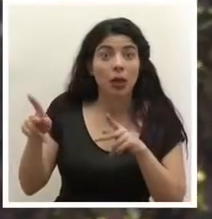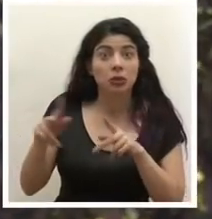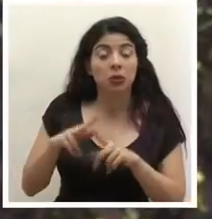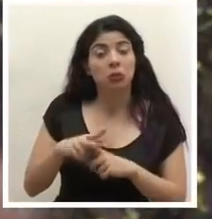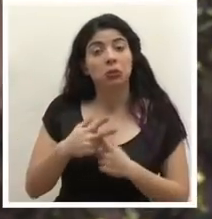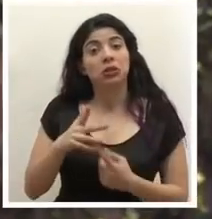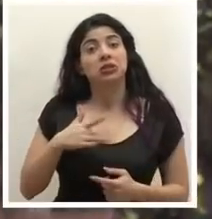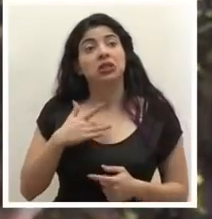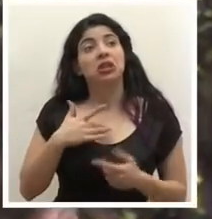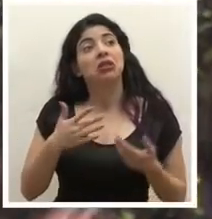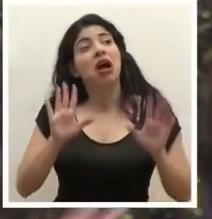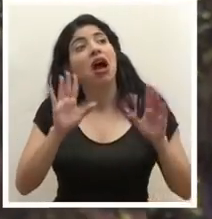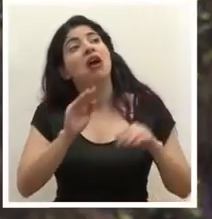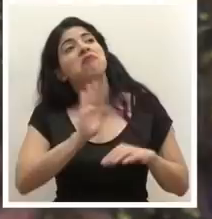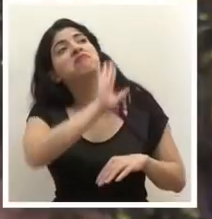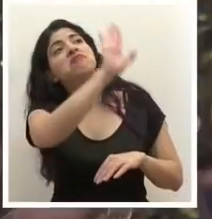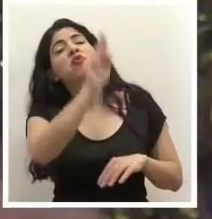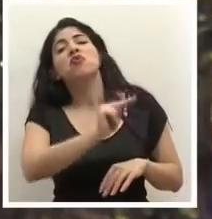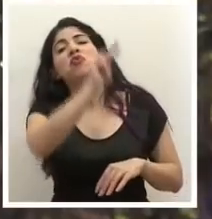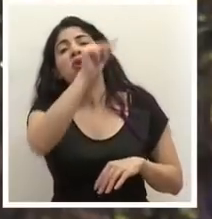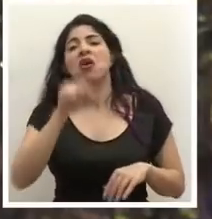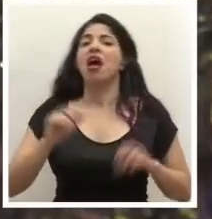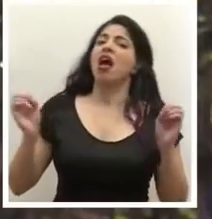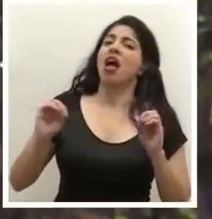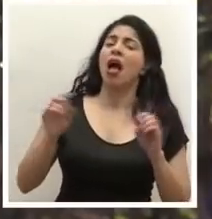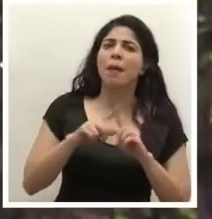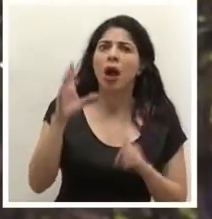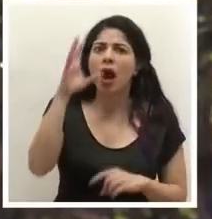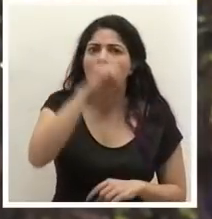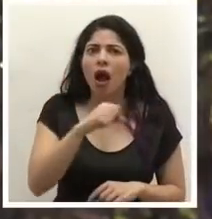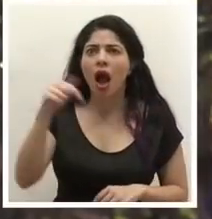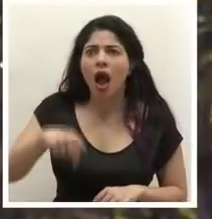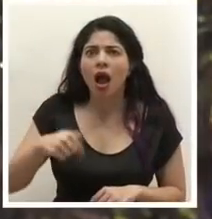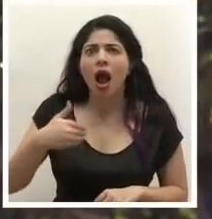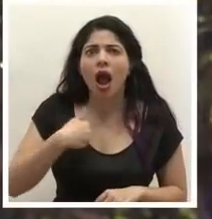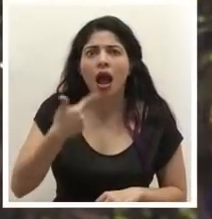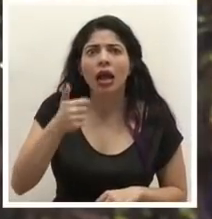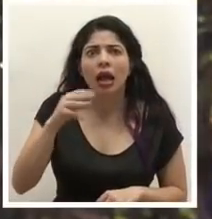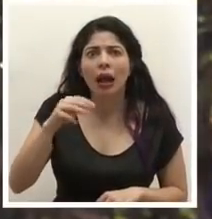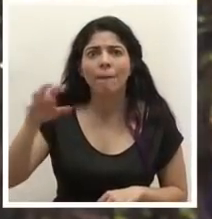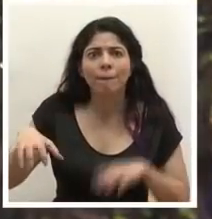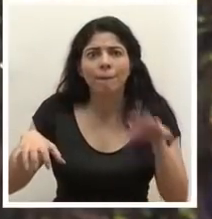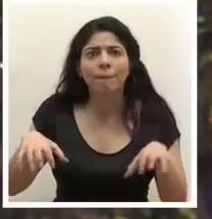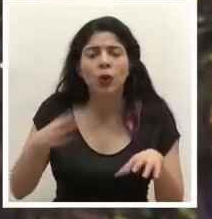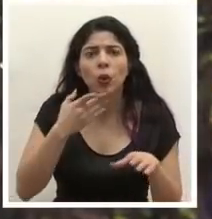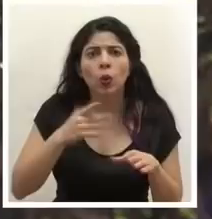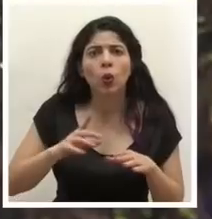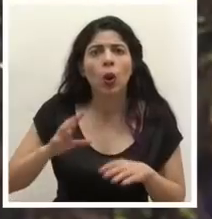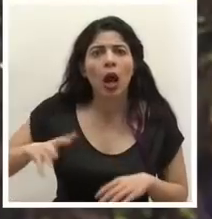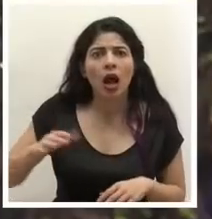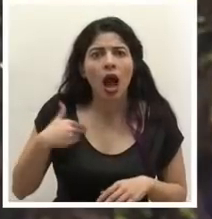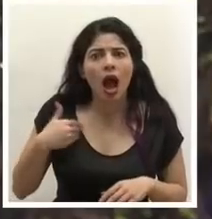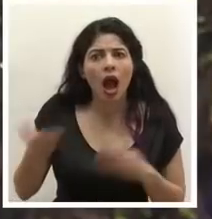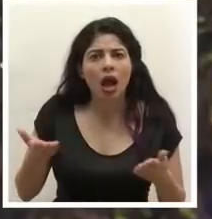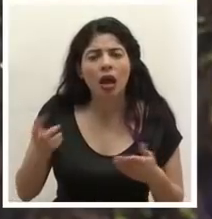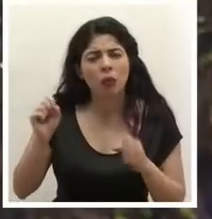sentir que todo está pasando en la zona norte. Ahora vemos que hay entonces dos cantones aquí en el área metropolitana con alerta naranja y entonces si